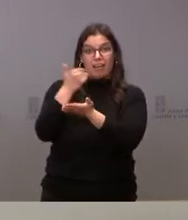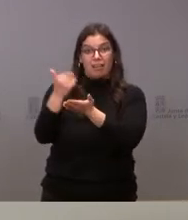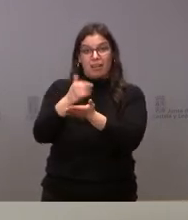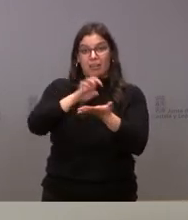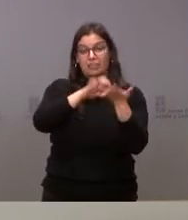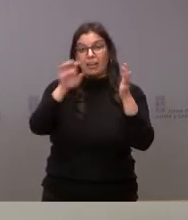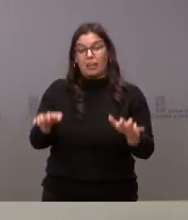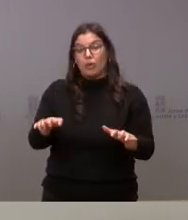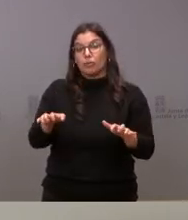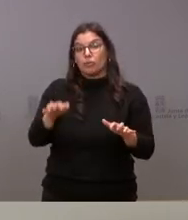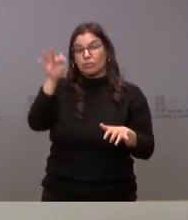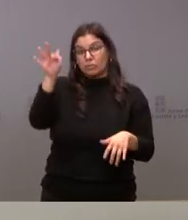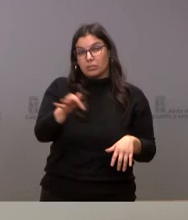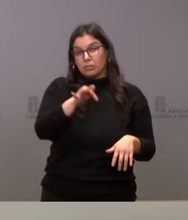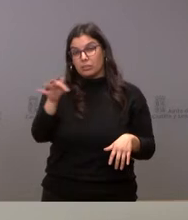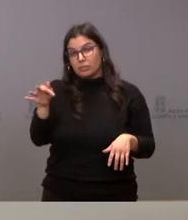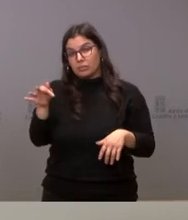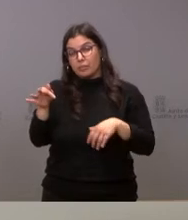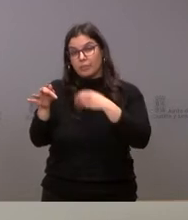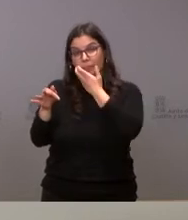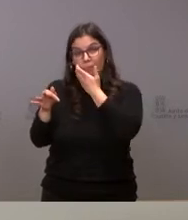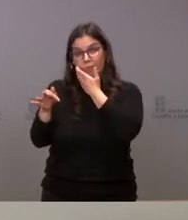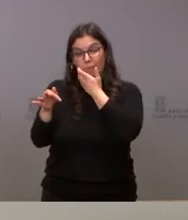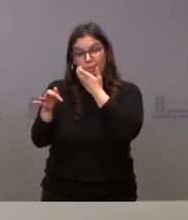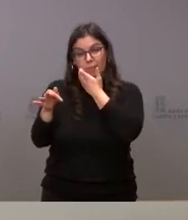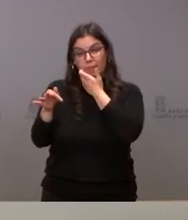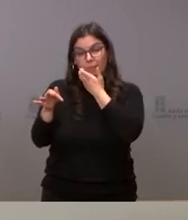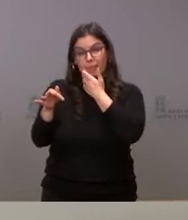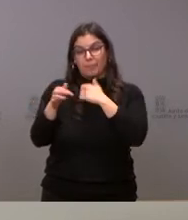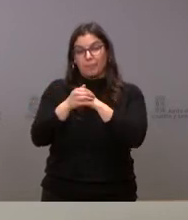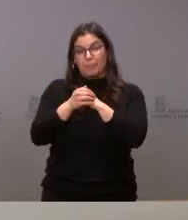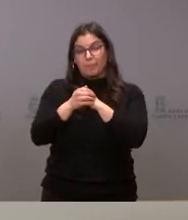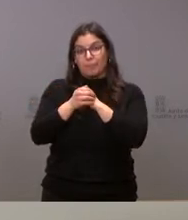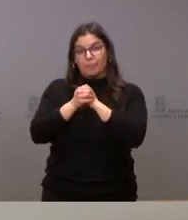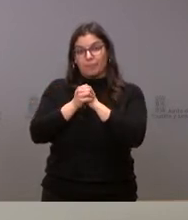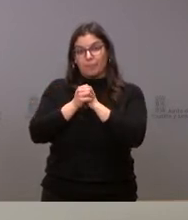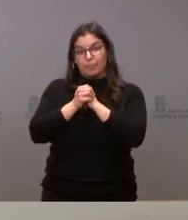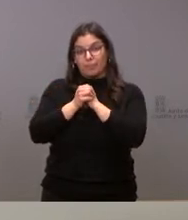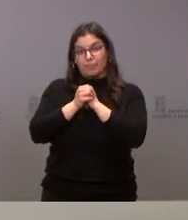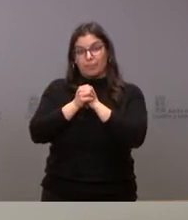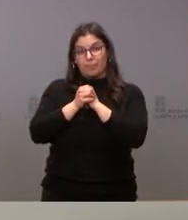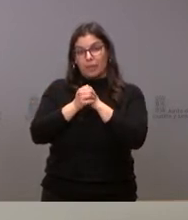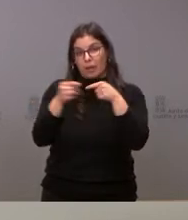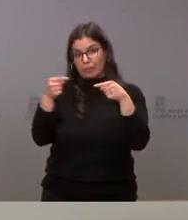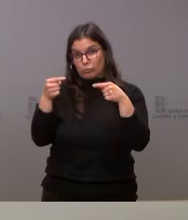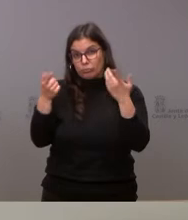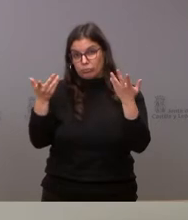del avanza comercial fue todo lo restante